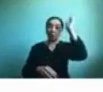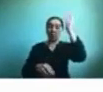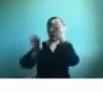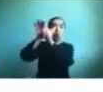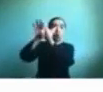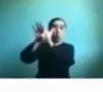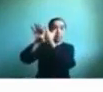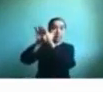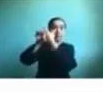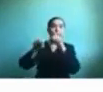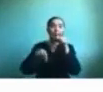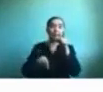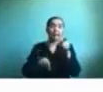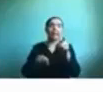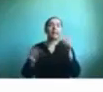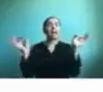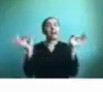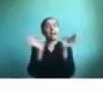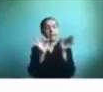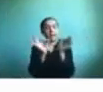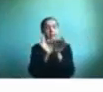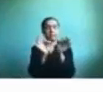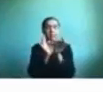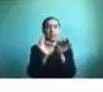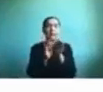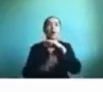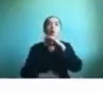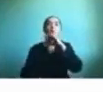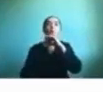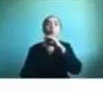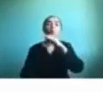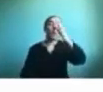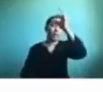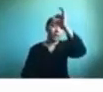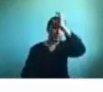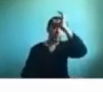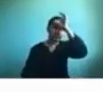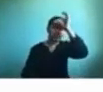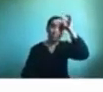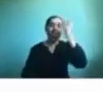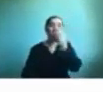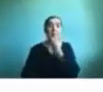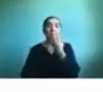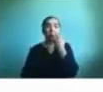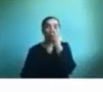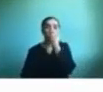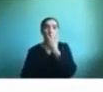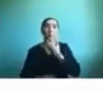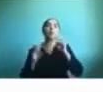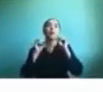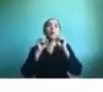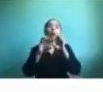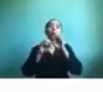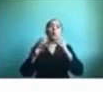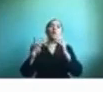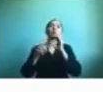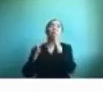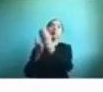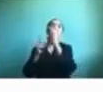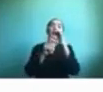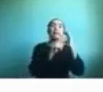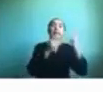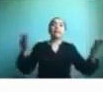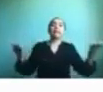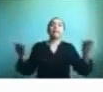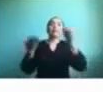en el que se explica un poquito más del uso del mapuzungun por todo el tema de educación intercultural así que creemos que toda esta información les